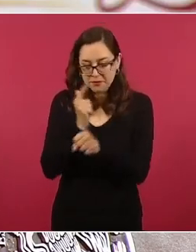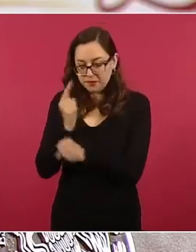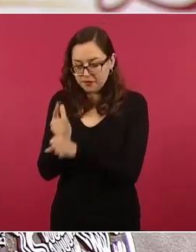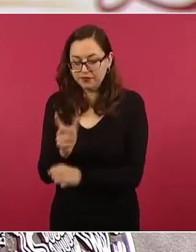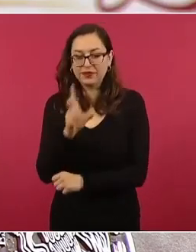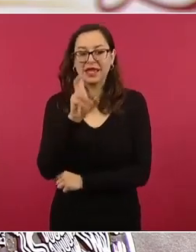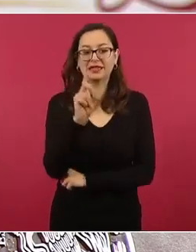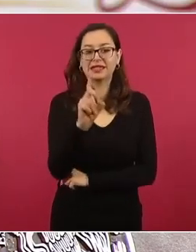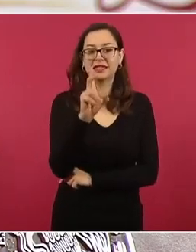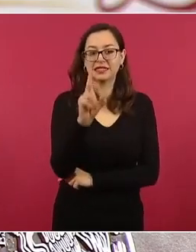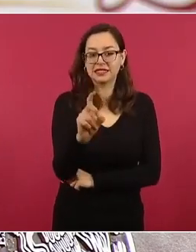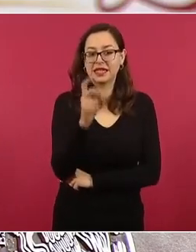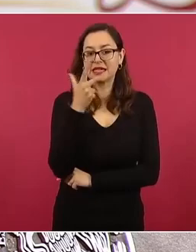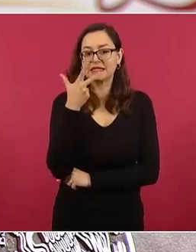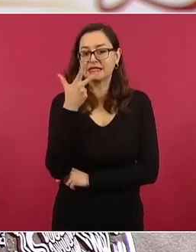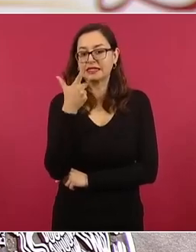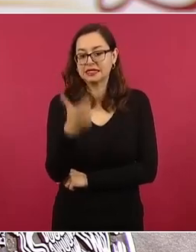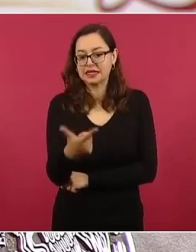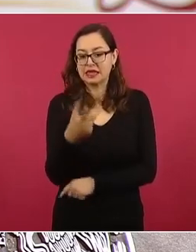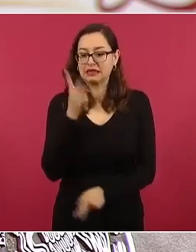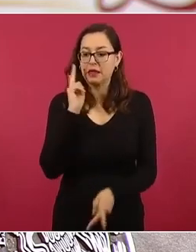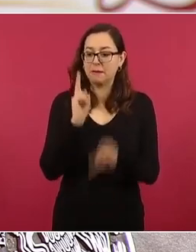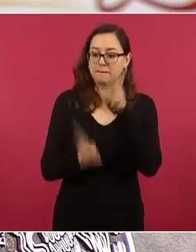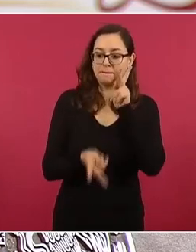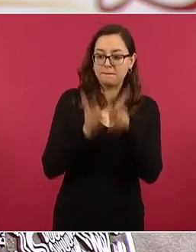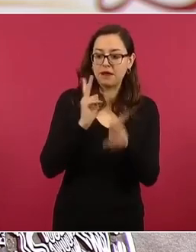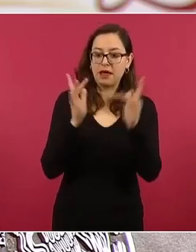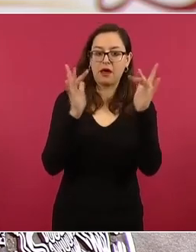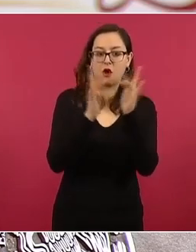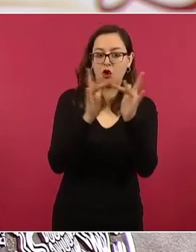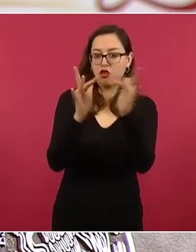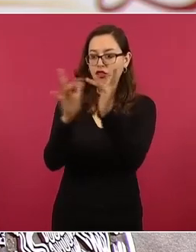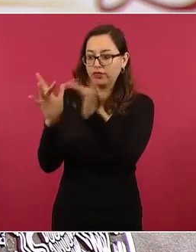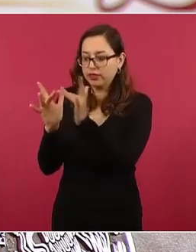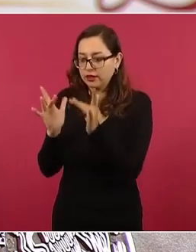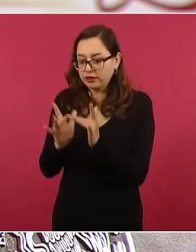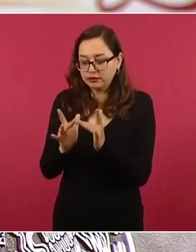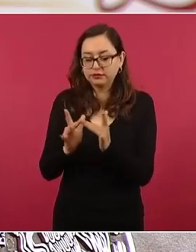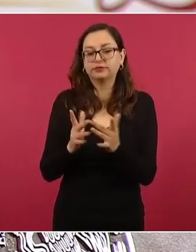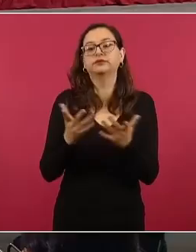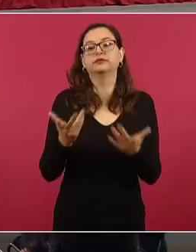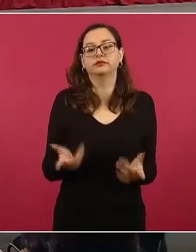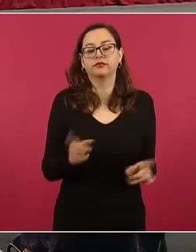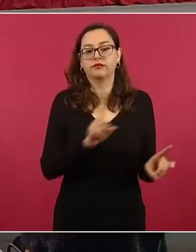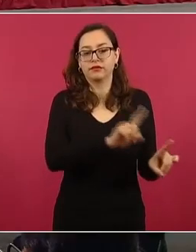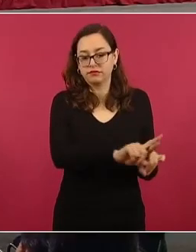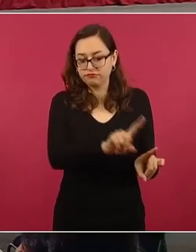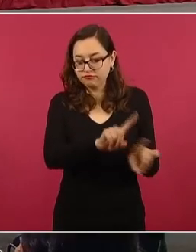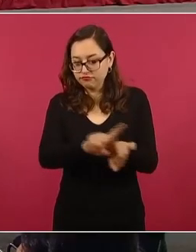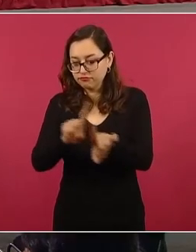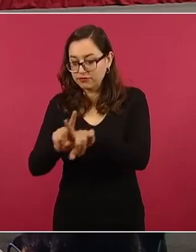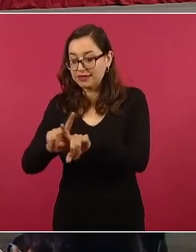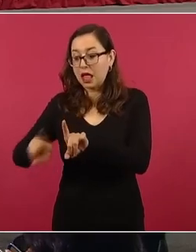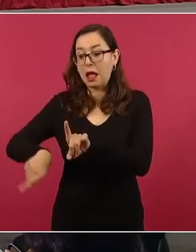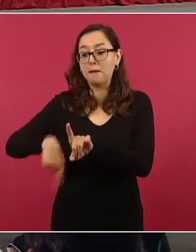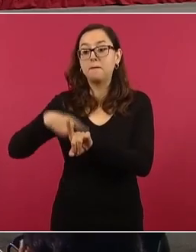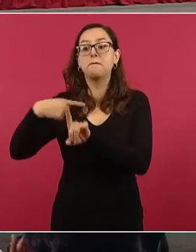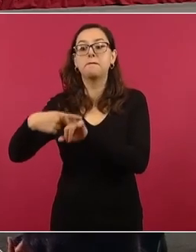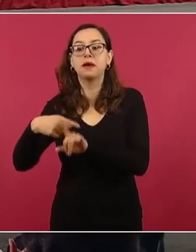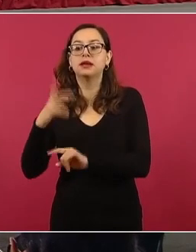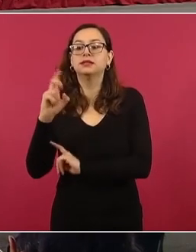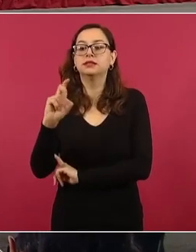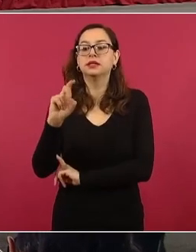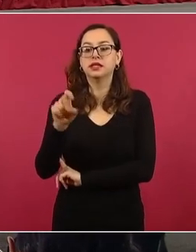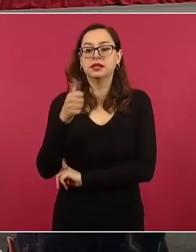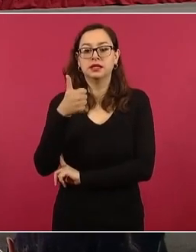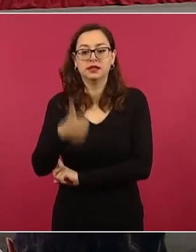conversaciones entre distintos actores y 36 actores más que están relacionados con las